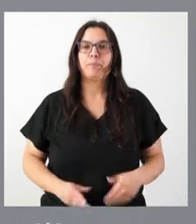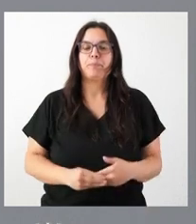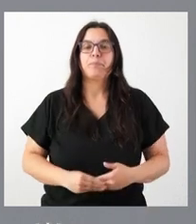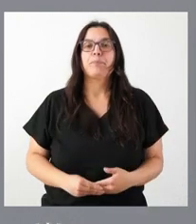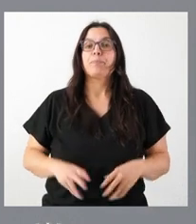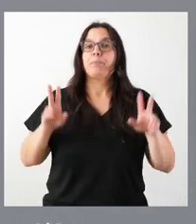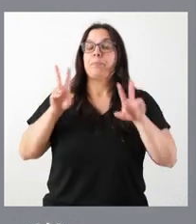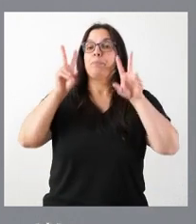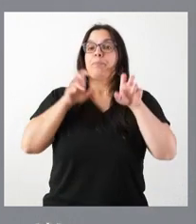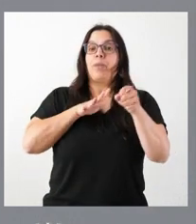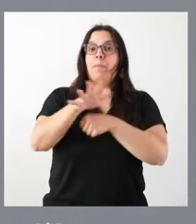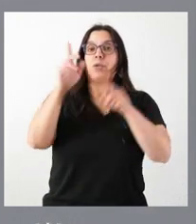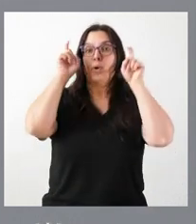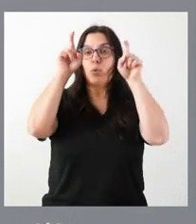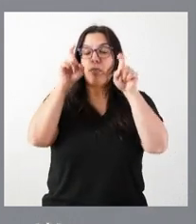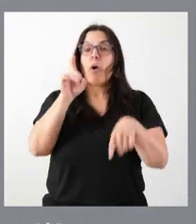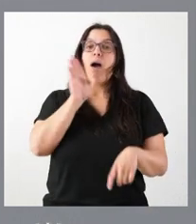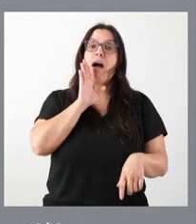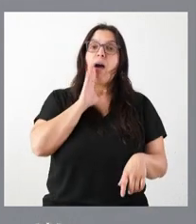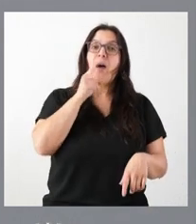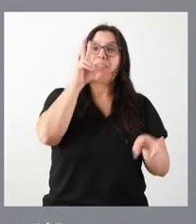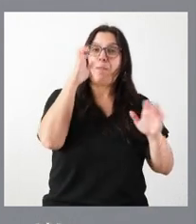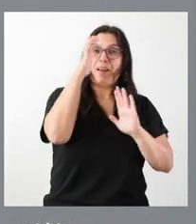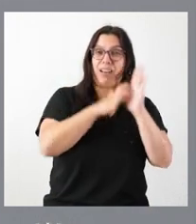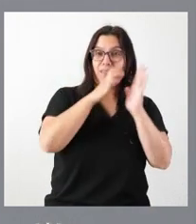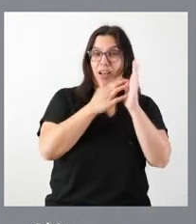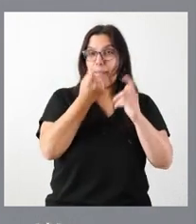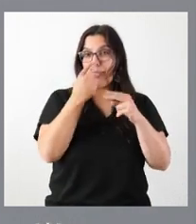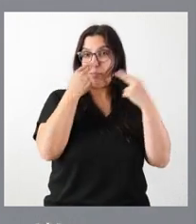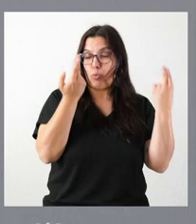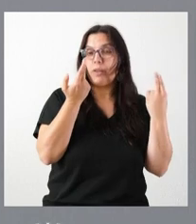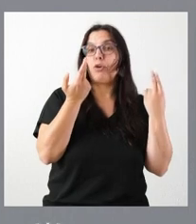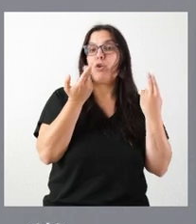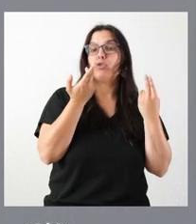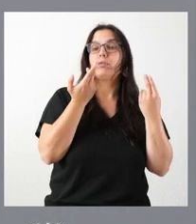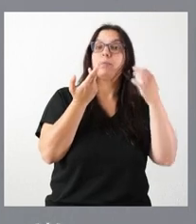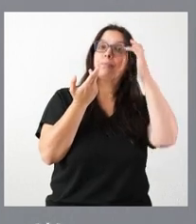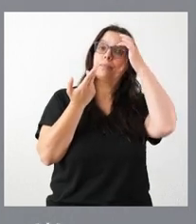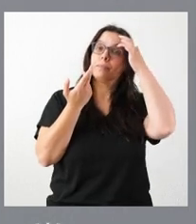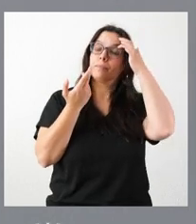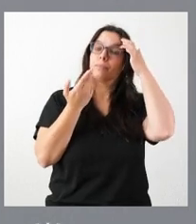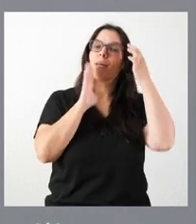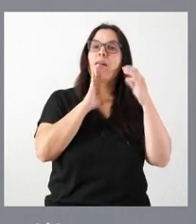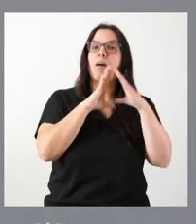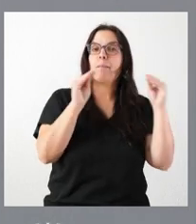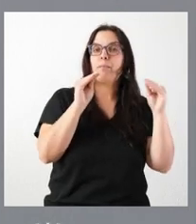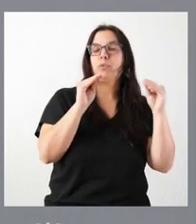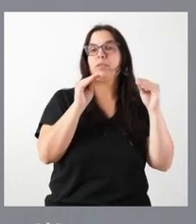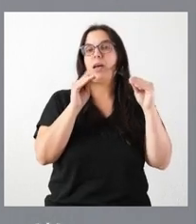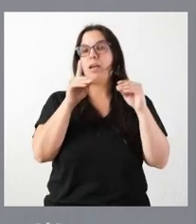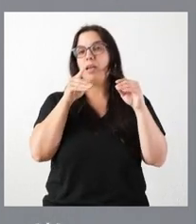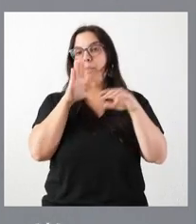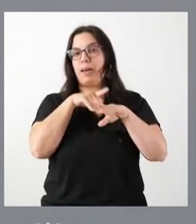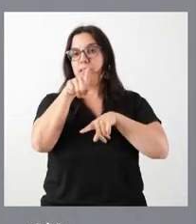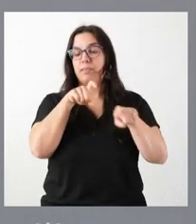ya en el ámbito de educación, además de lo que les he dicho de las rebajas de los precios públicos en el ámbito universitario de acceso a la EBAU,